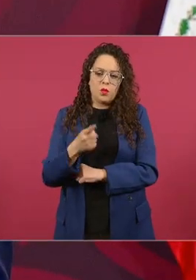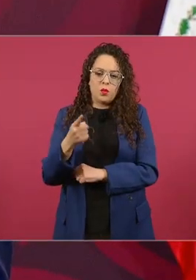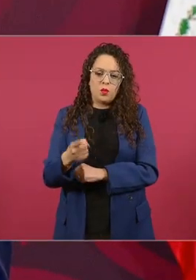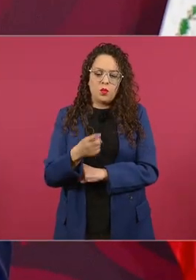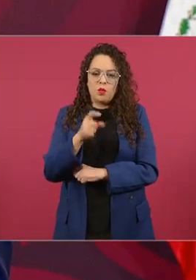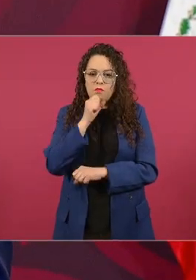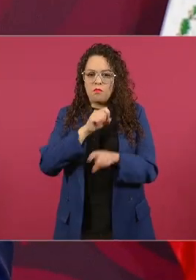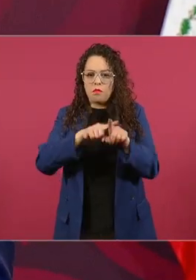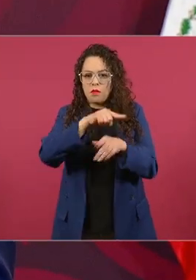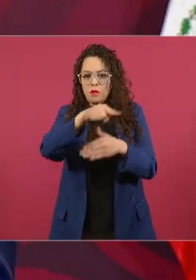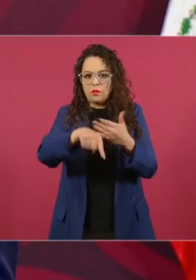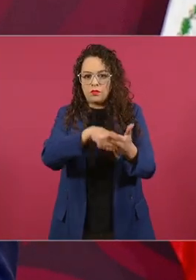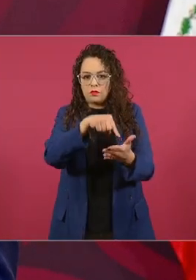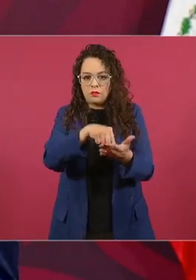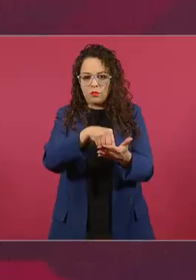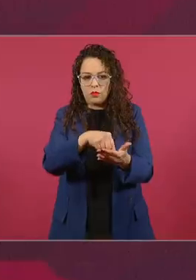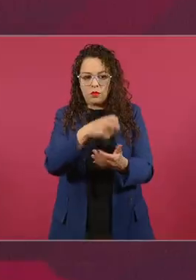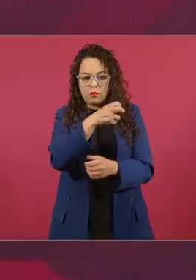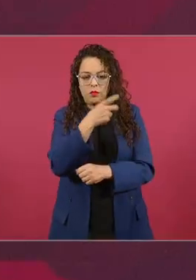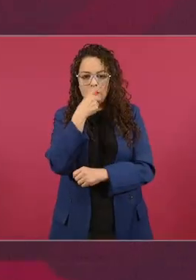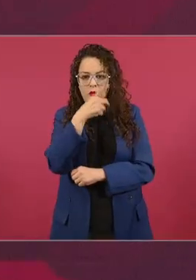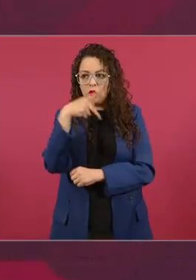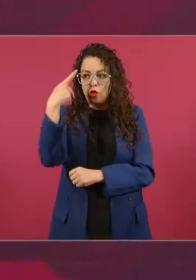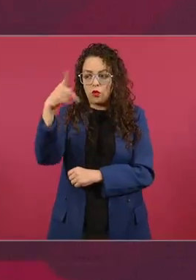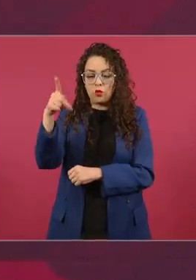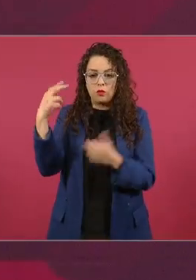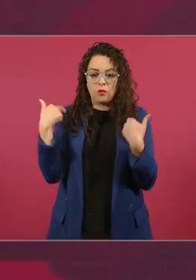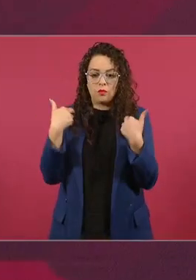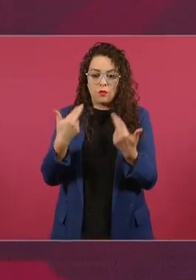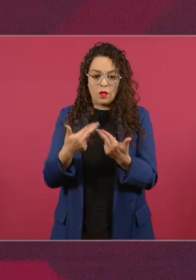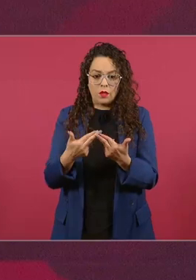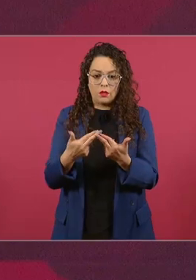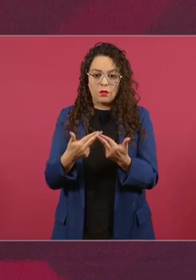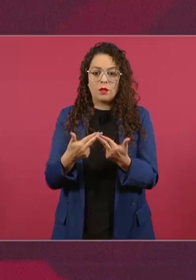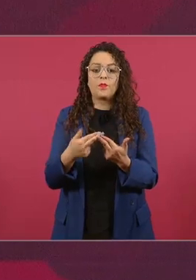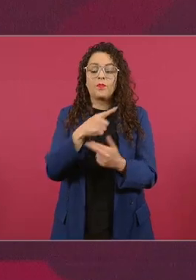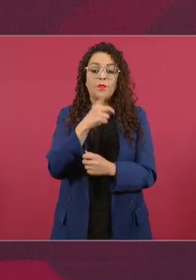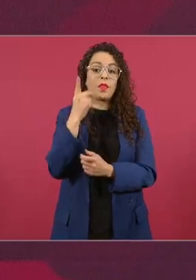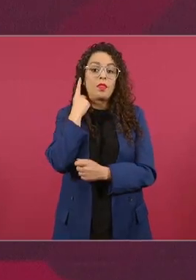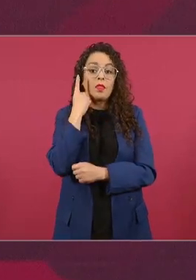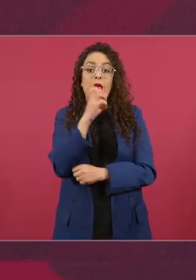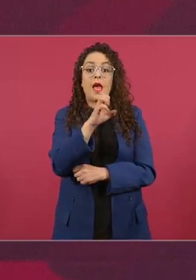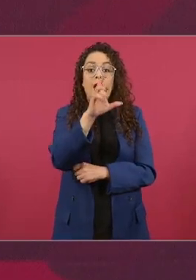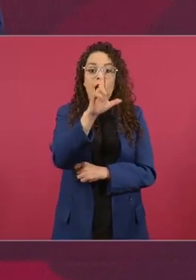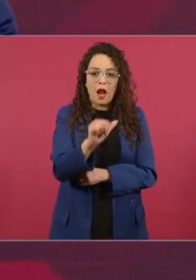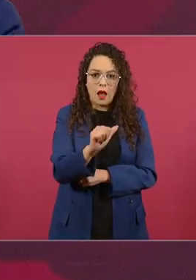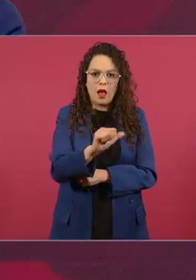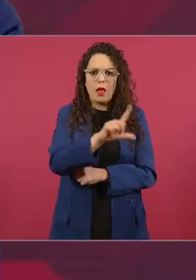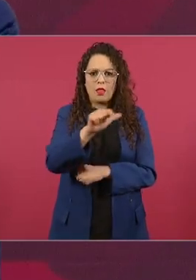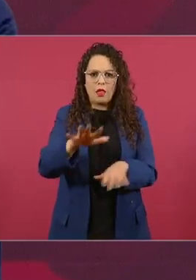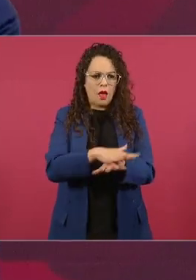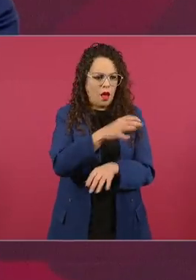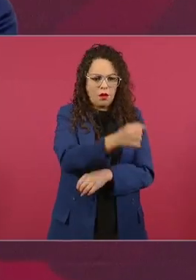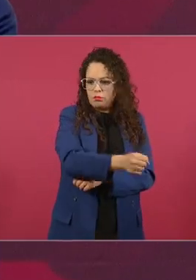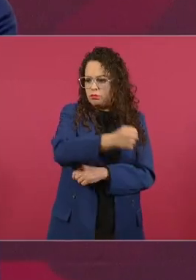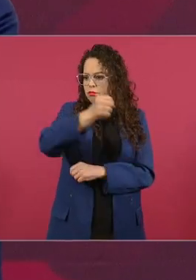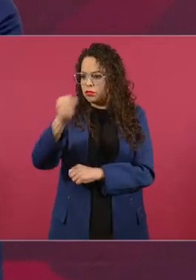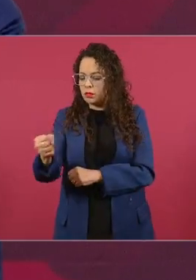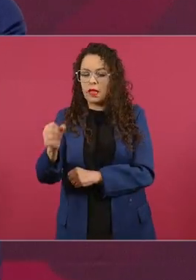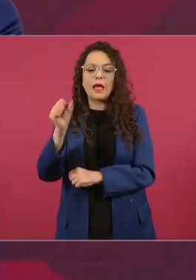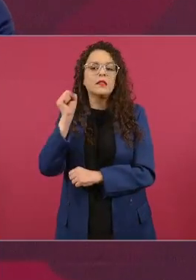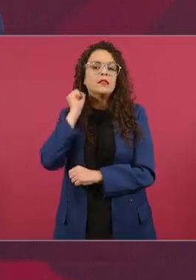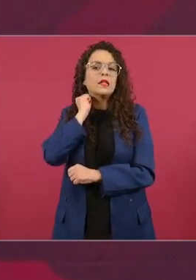Sánchez Mármol pasa de ser diputado a ser senador y era una silla más